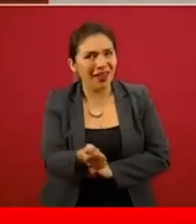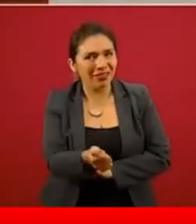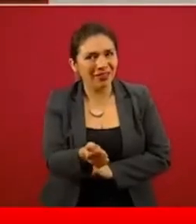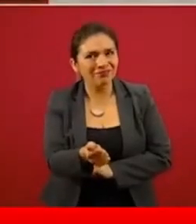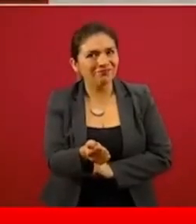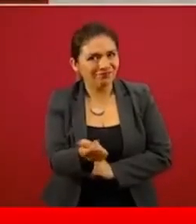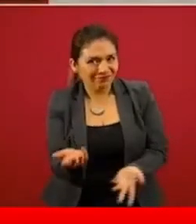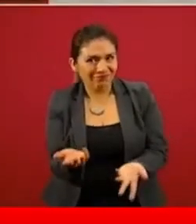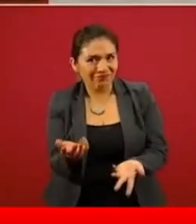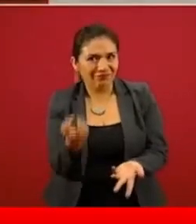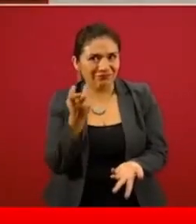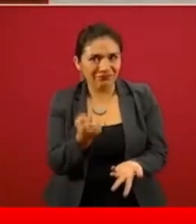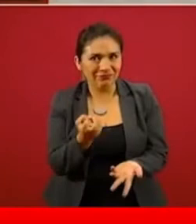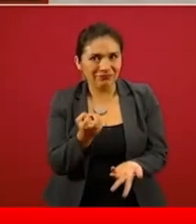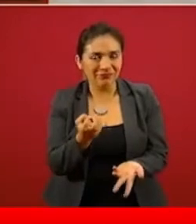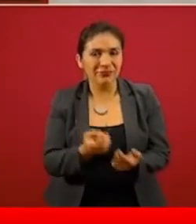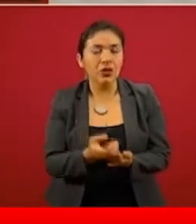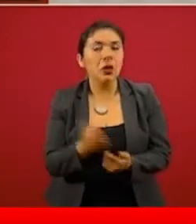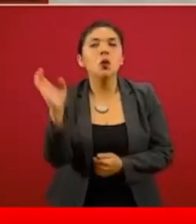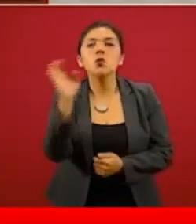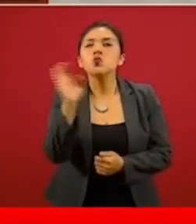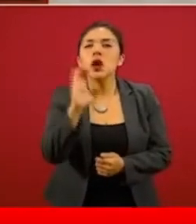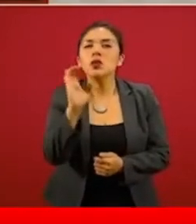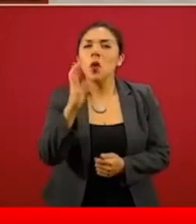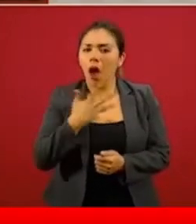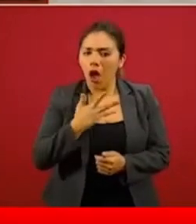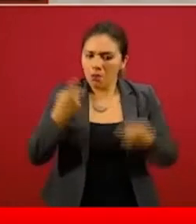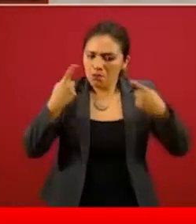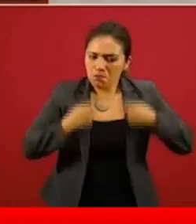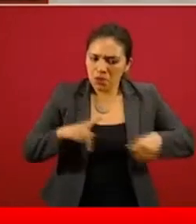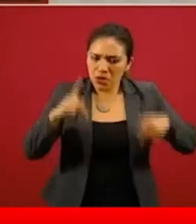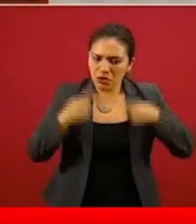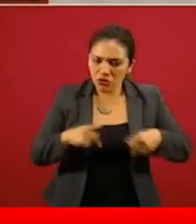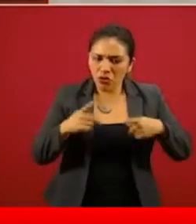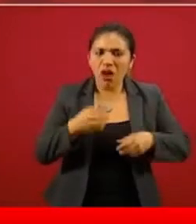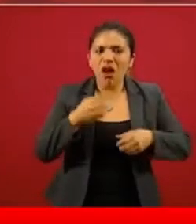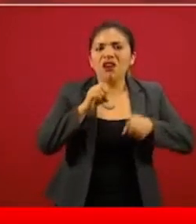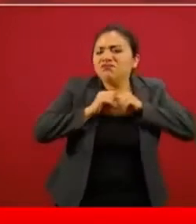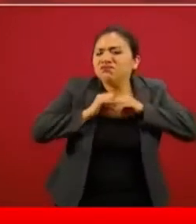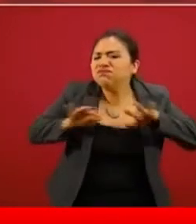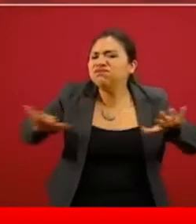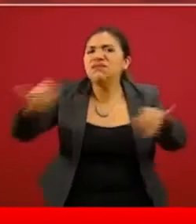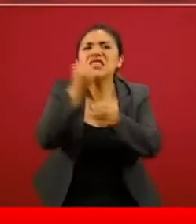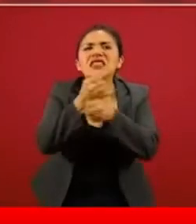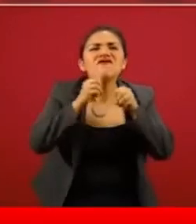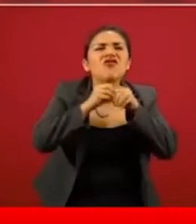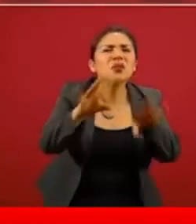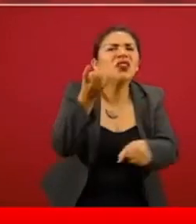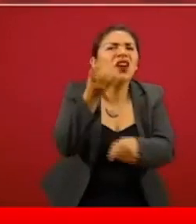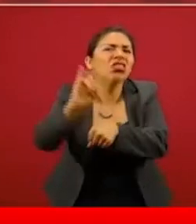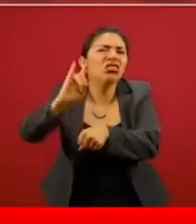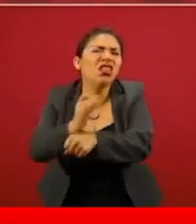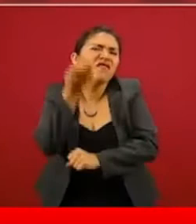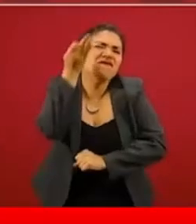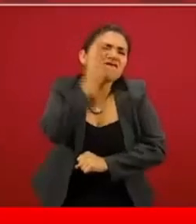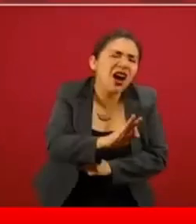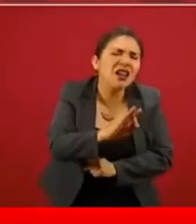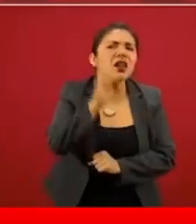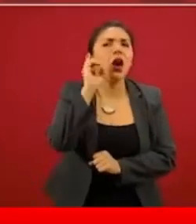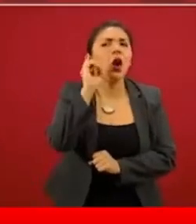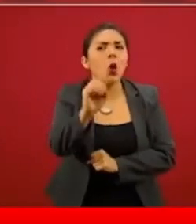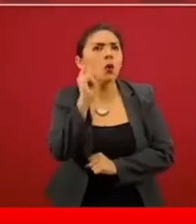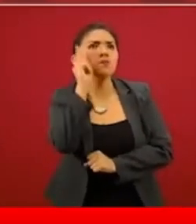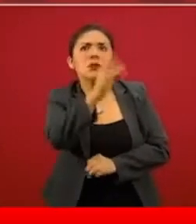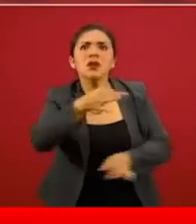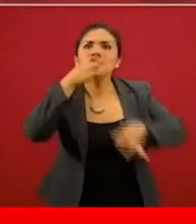desinformación. Cuando hay personas que propagan desinformación o cuando hay medios, medios